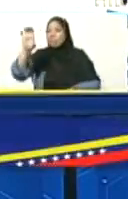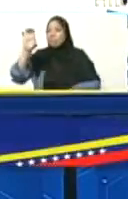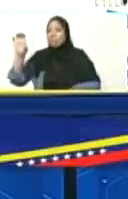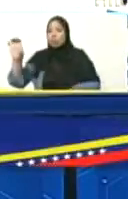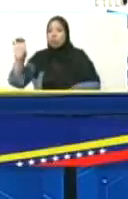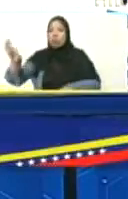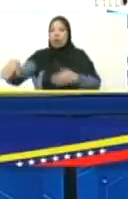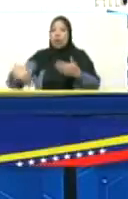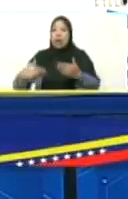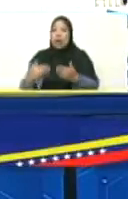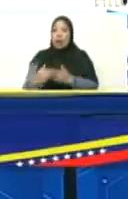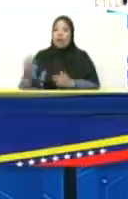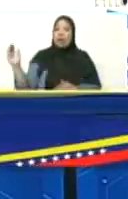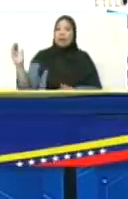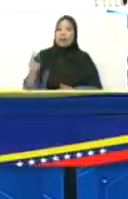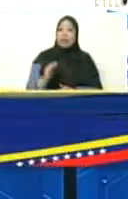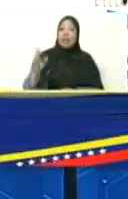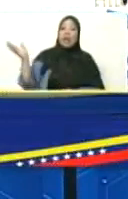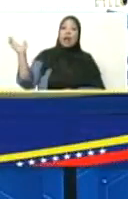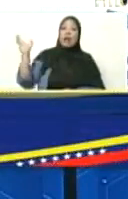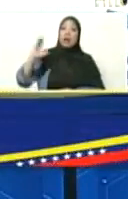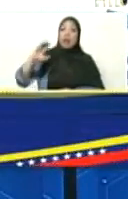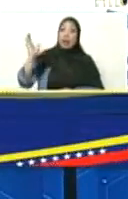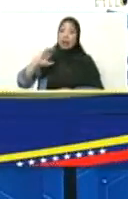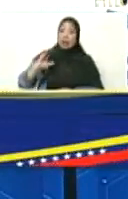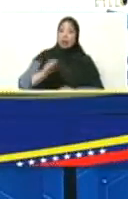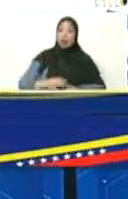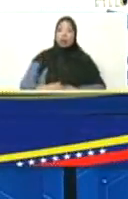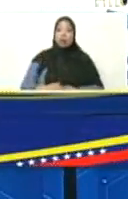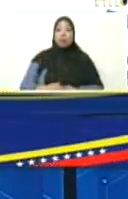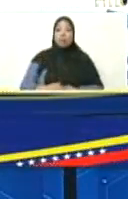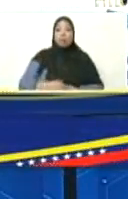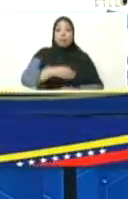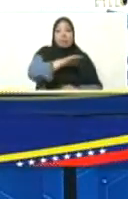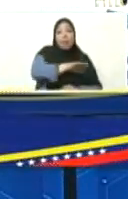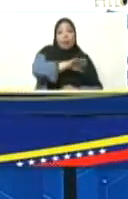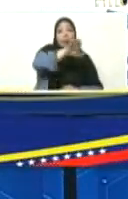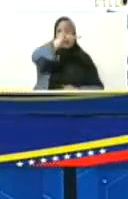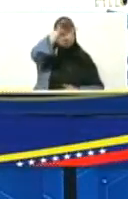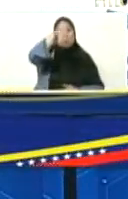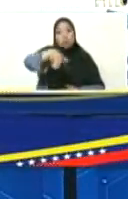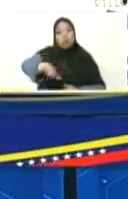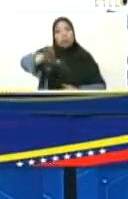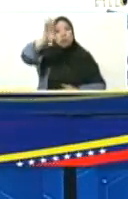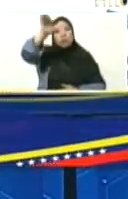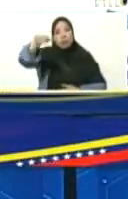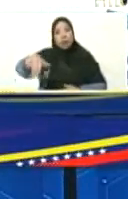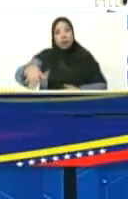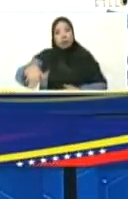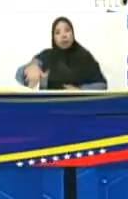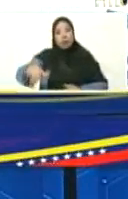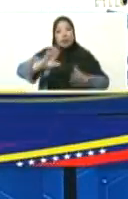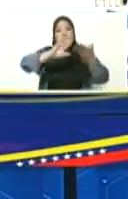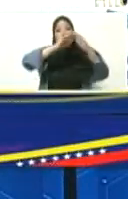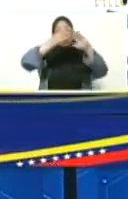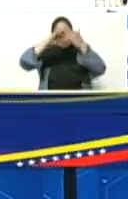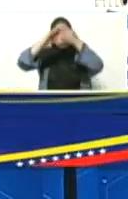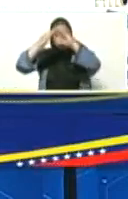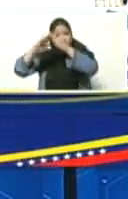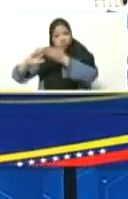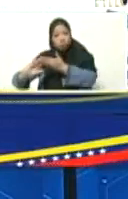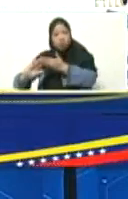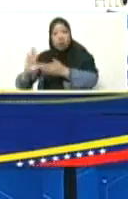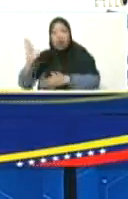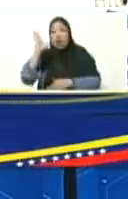gran valle de los Caracas, y se encaramaron en las montañas que fueron encontrando, porque no tenían